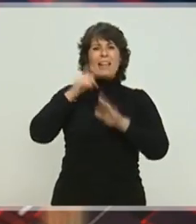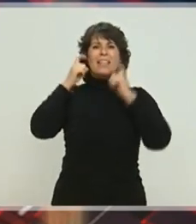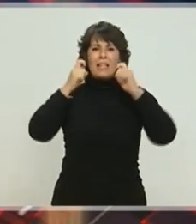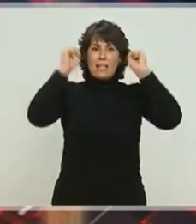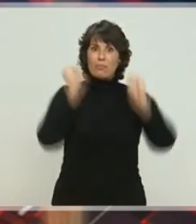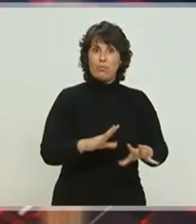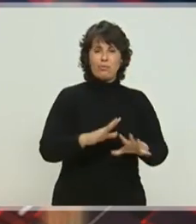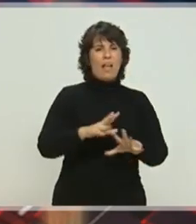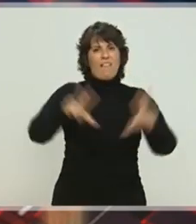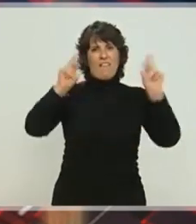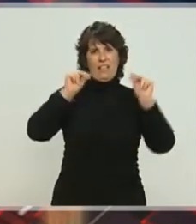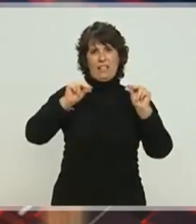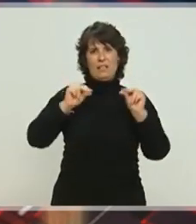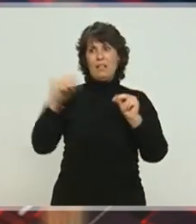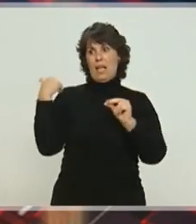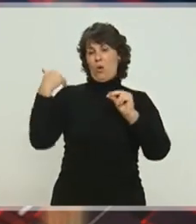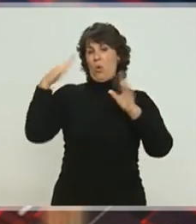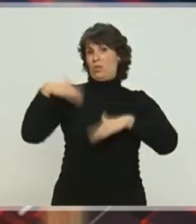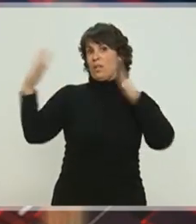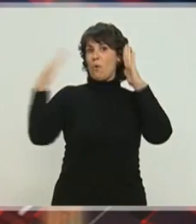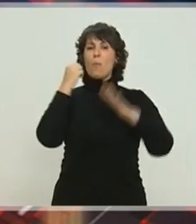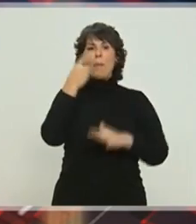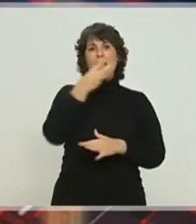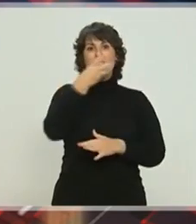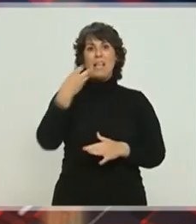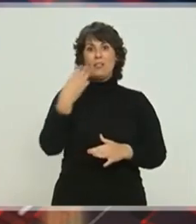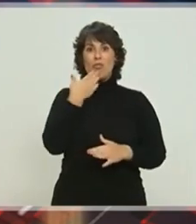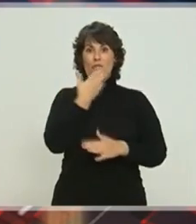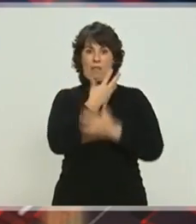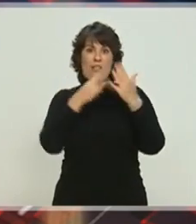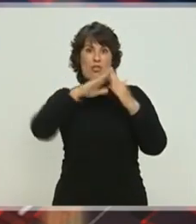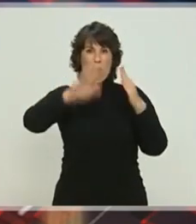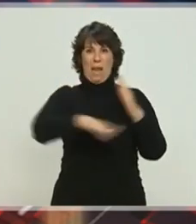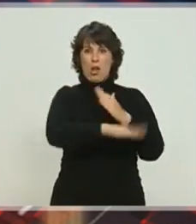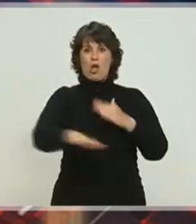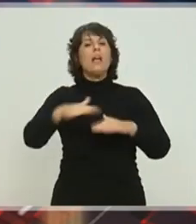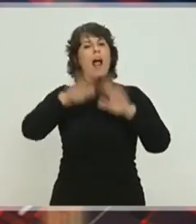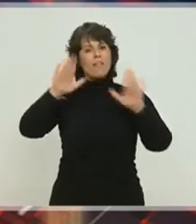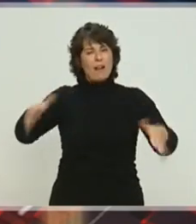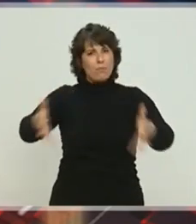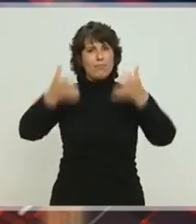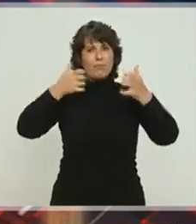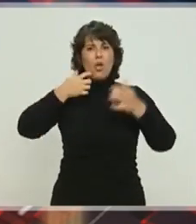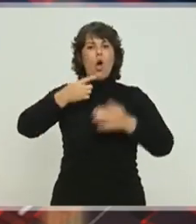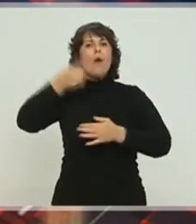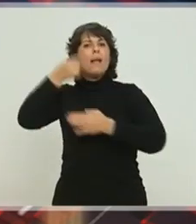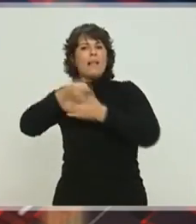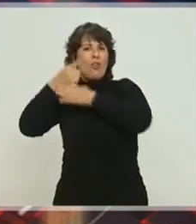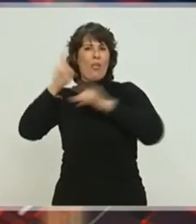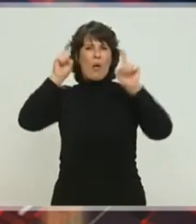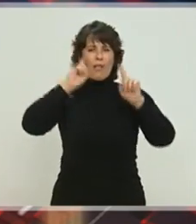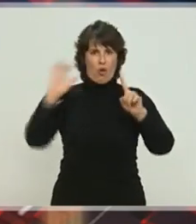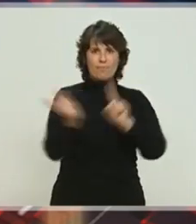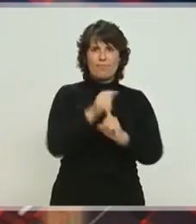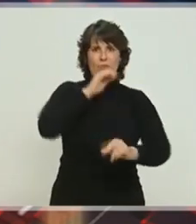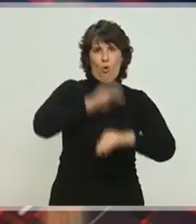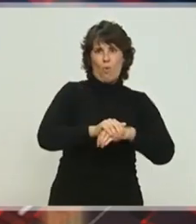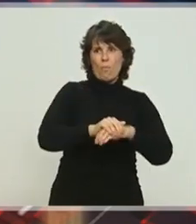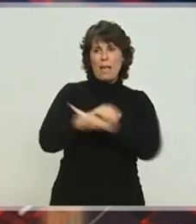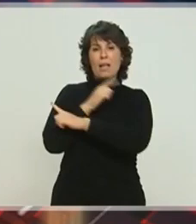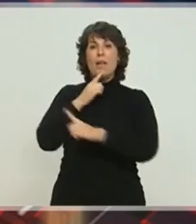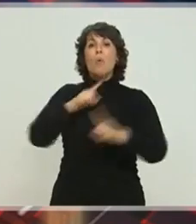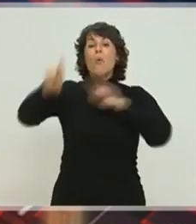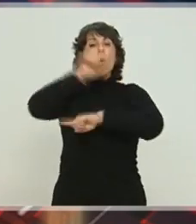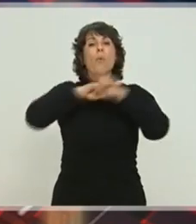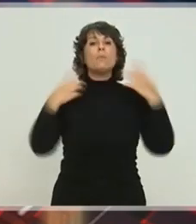década, 1.300 menores de edad han completado su formación obligatoria. Entre los problemas a los que se enfrentan está, según dicen,